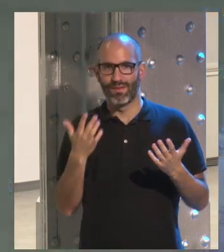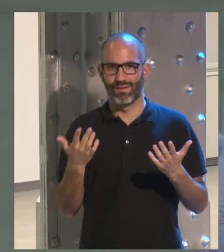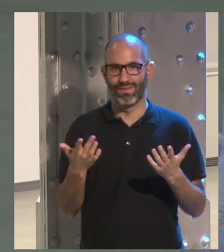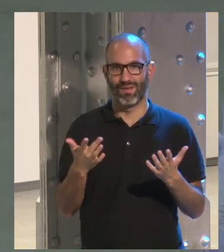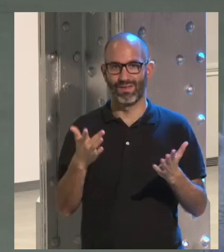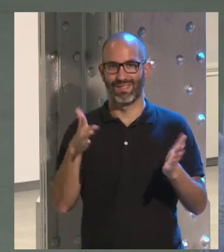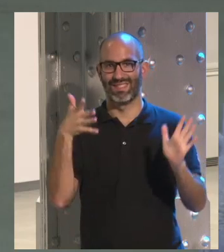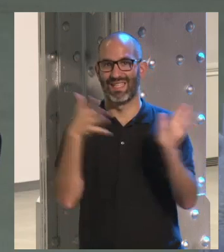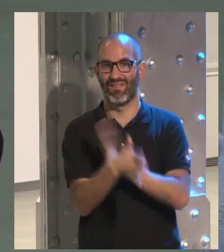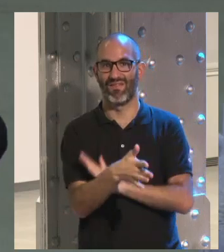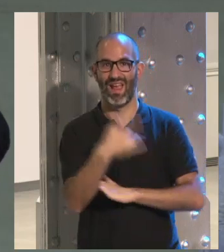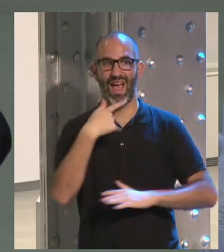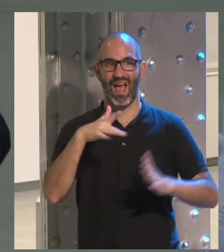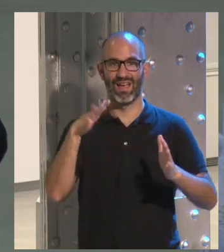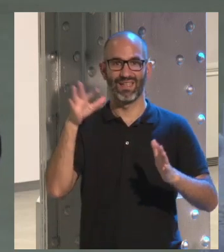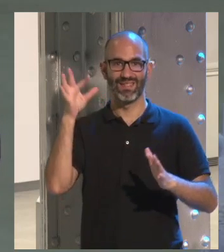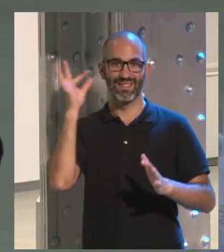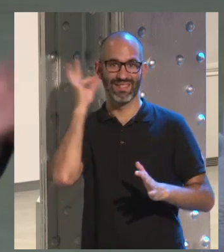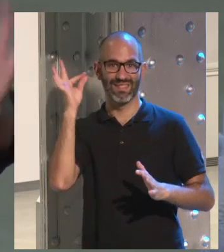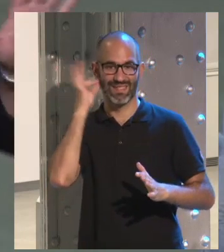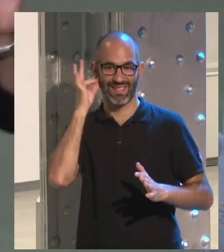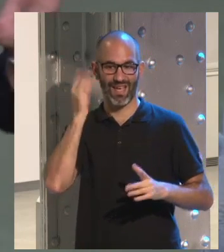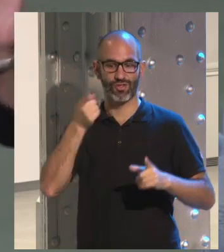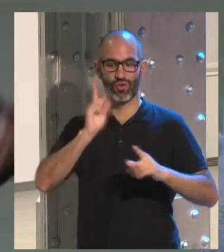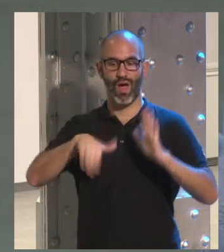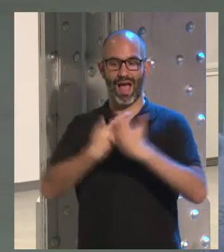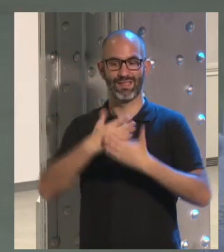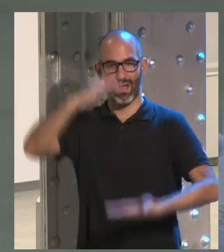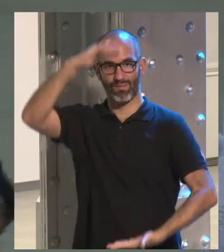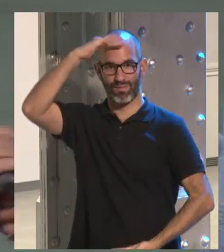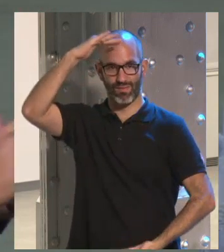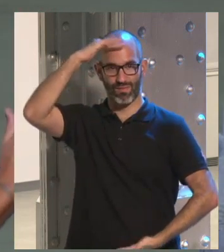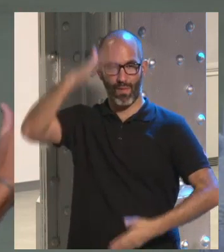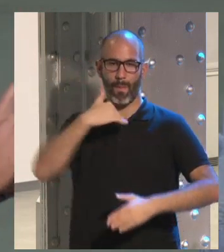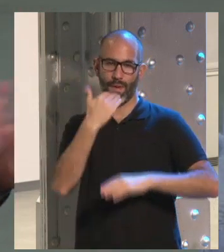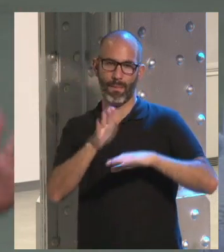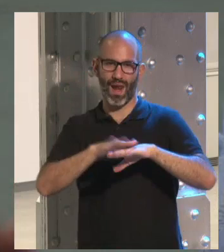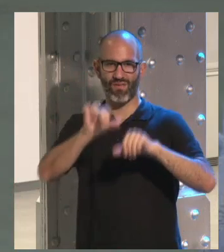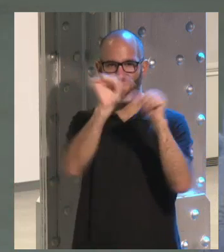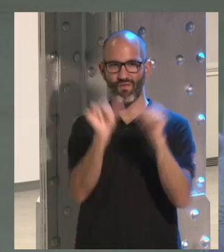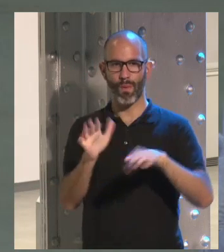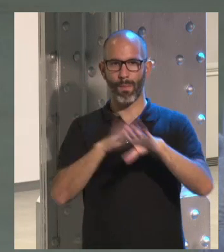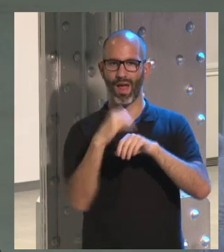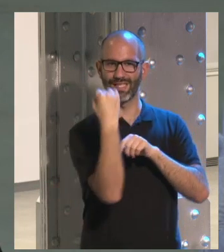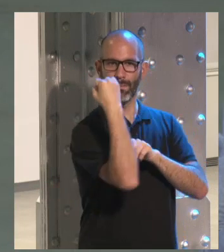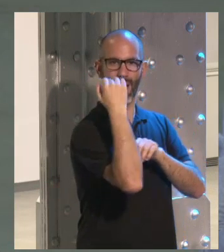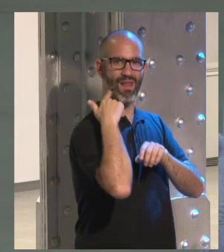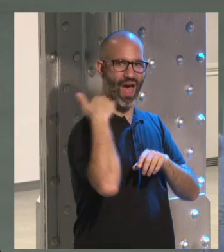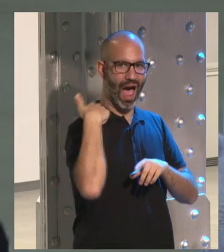picture que era pues las chicas solo hasta aquí porque era más o menos tolerado o de espalda o cosas así